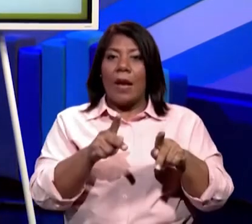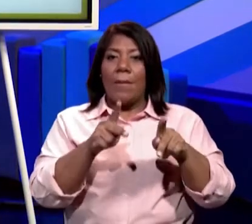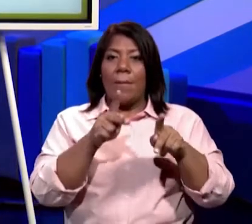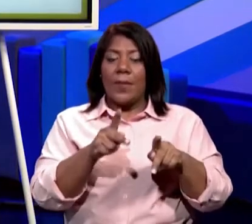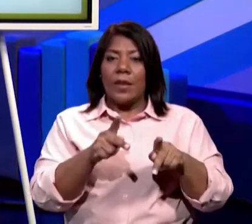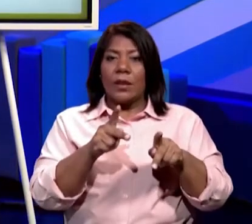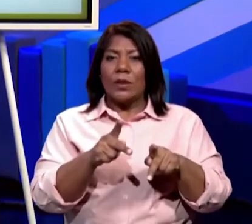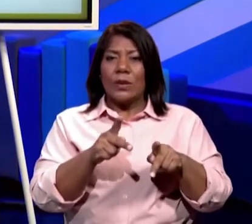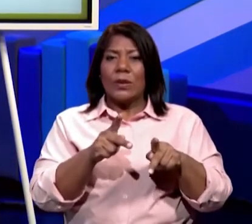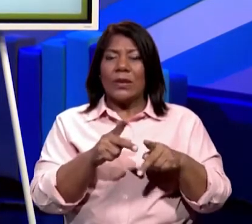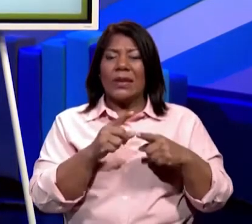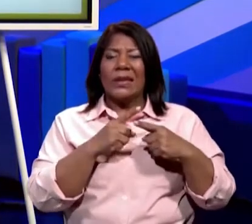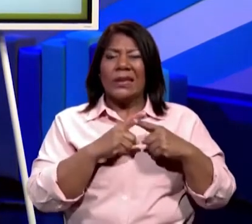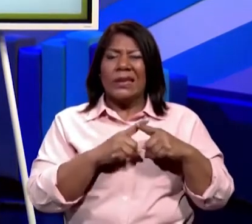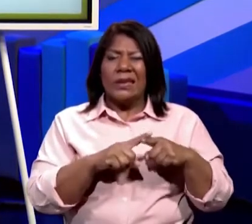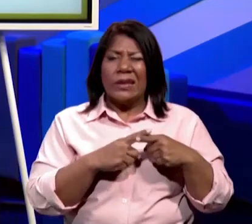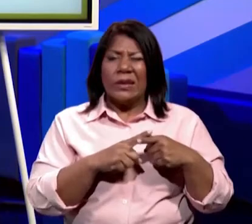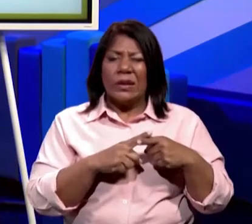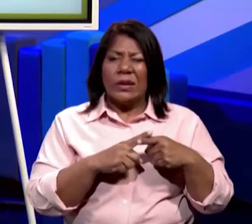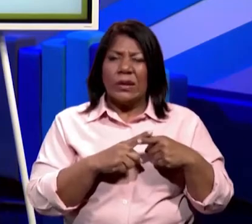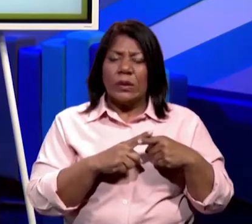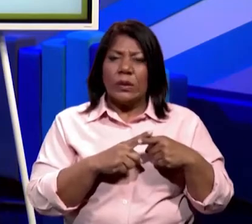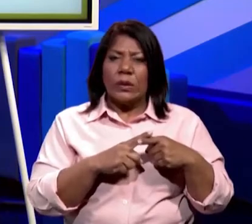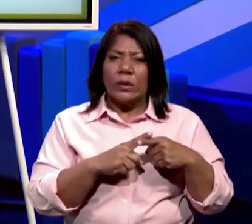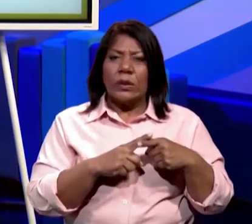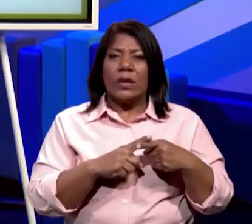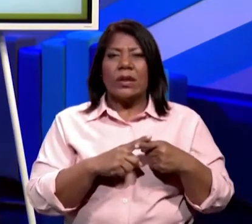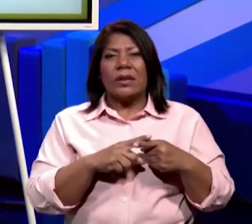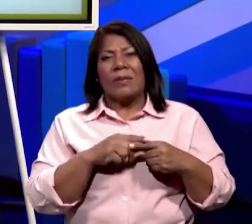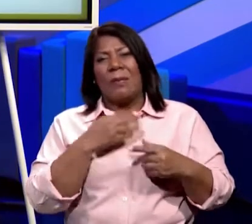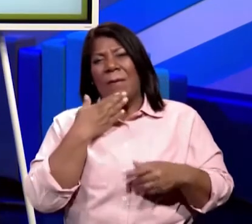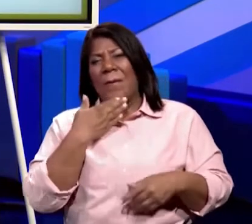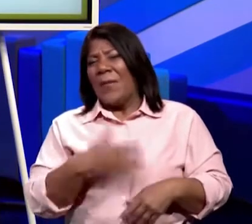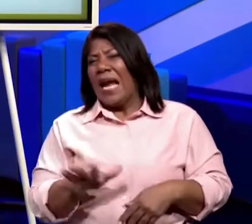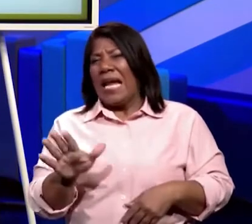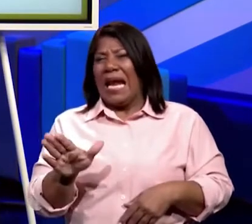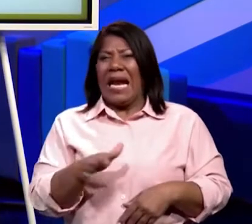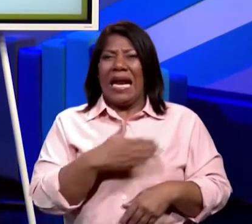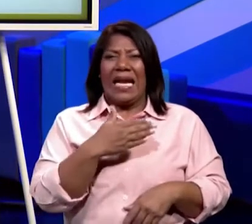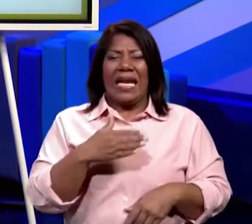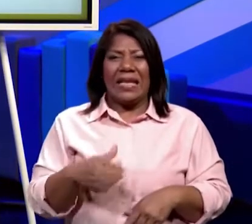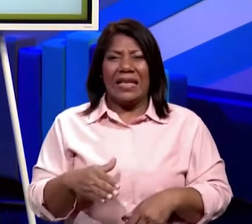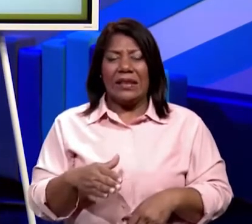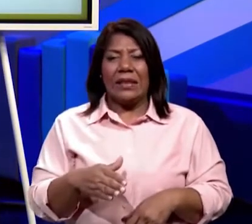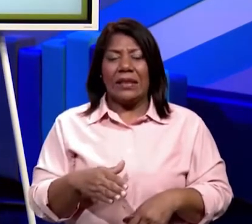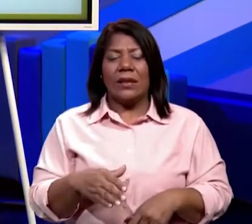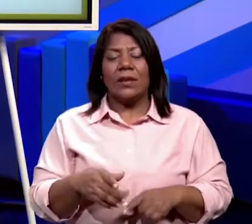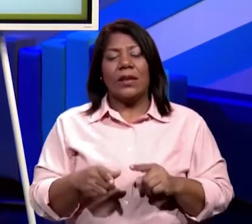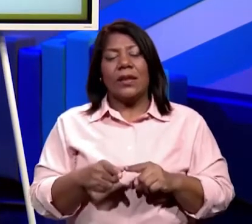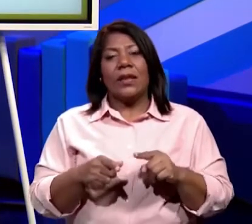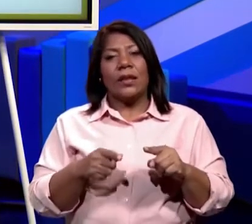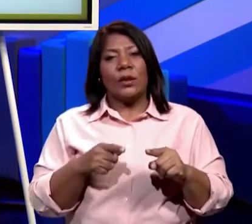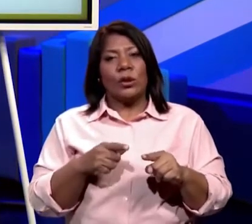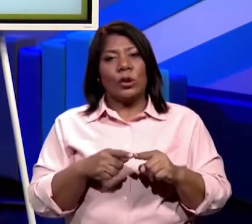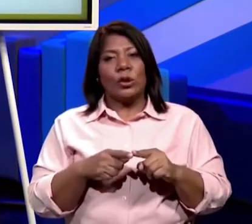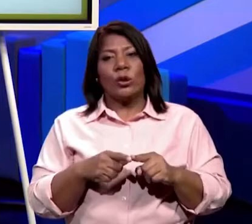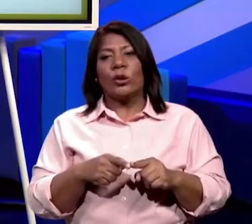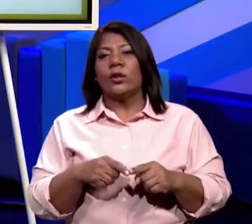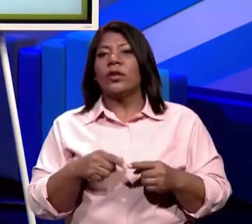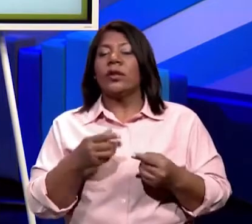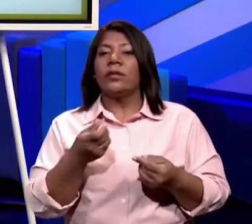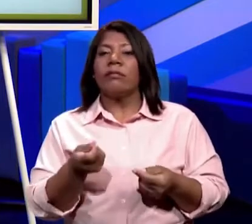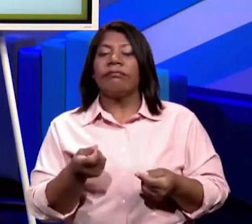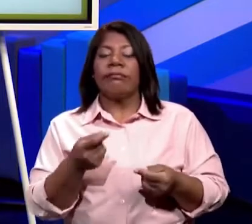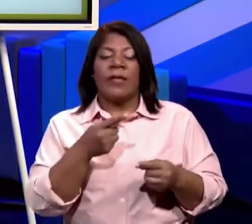daño, pero esa persona no paga con la misma moneda, sino que paga diferente porque nosotros no podemos pagar mal